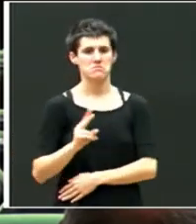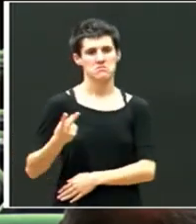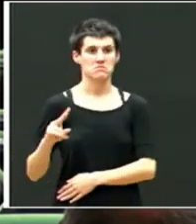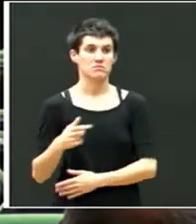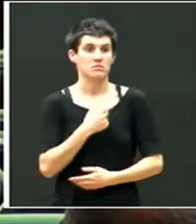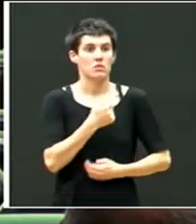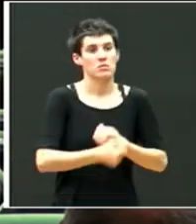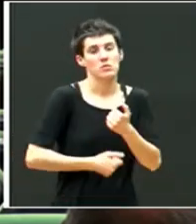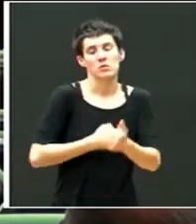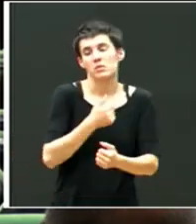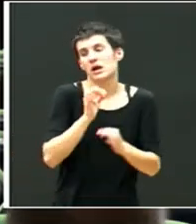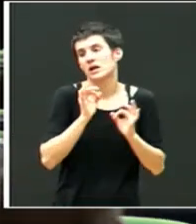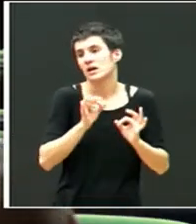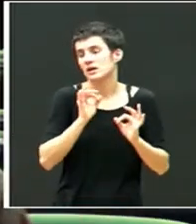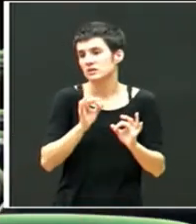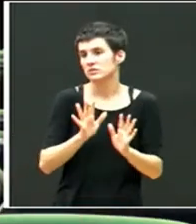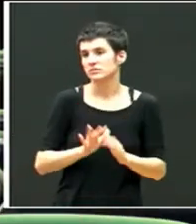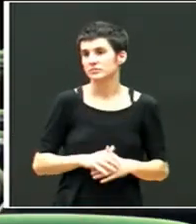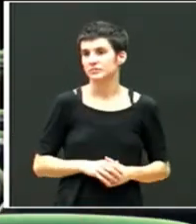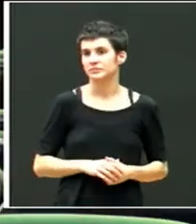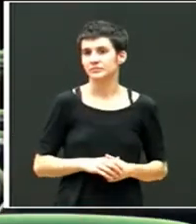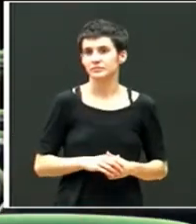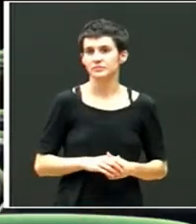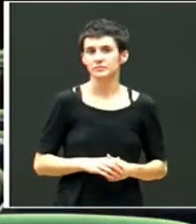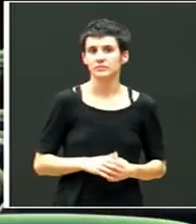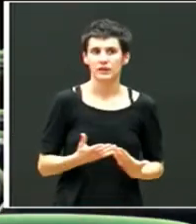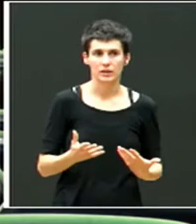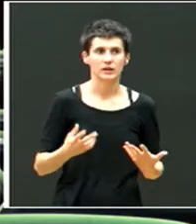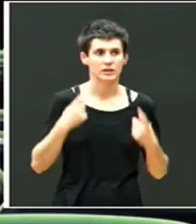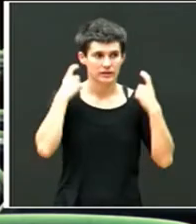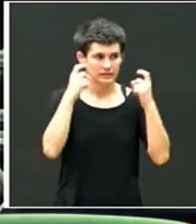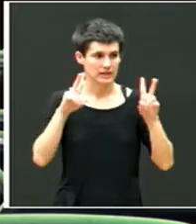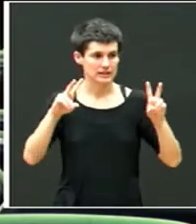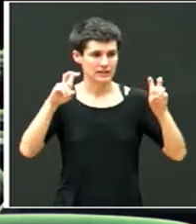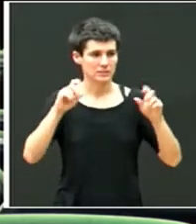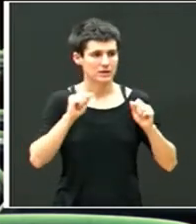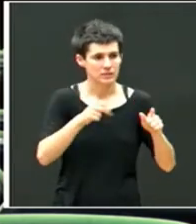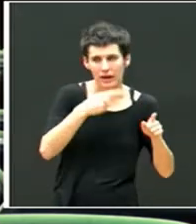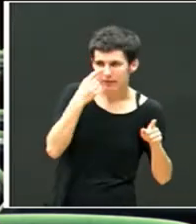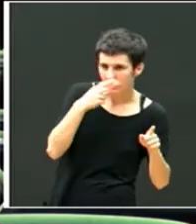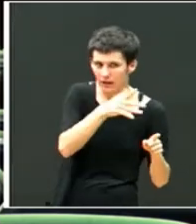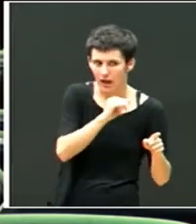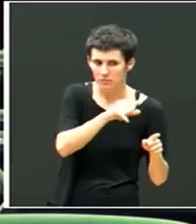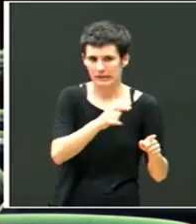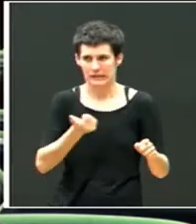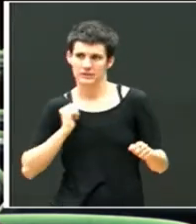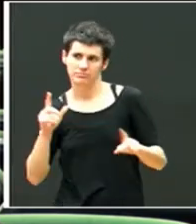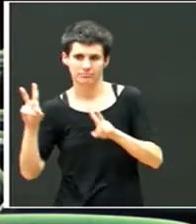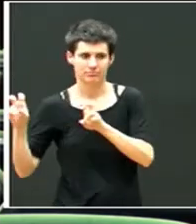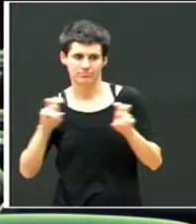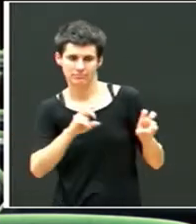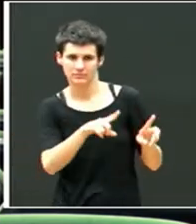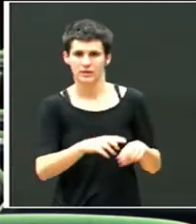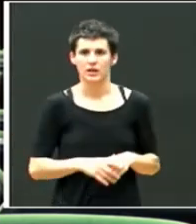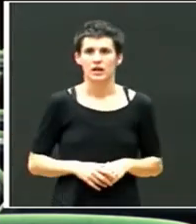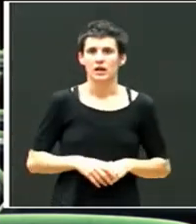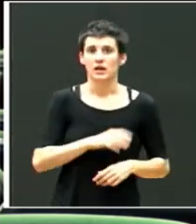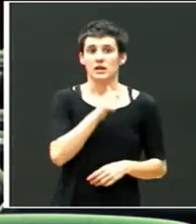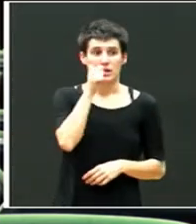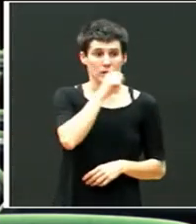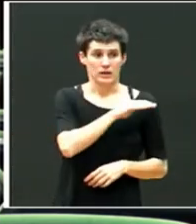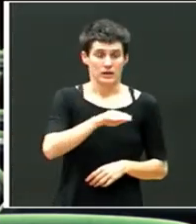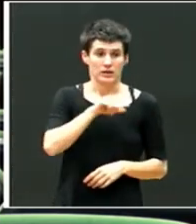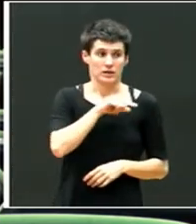poco a poco y temas que despertarán su interés, etc. Hay que decir que en ese caso Joseba no tiene ningún problema